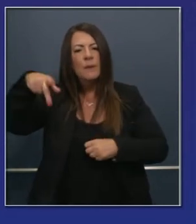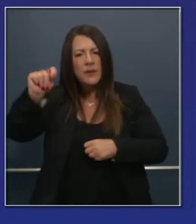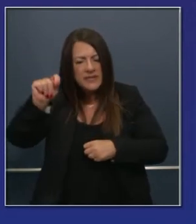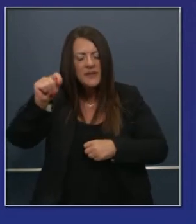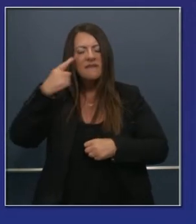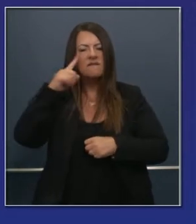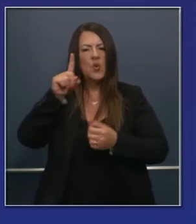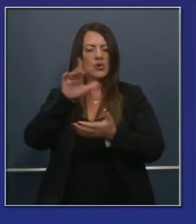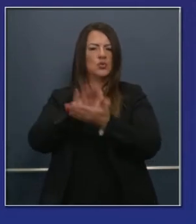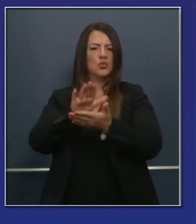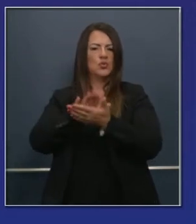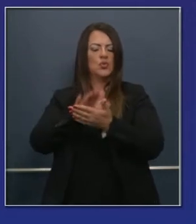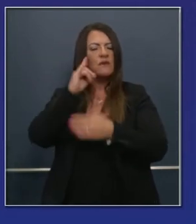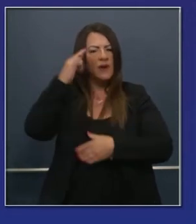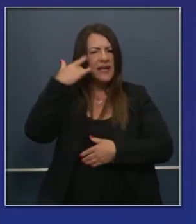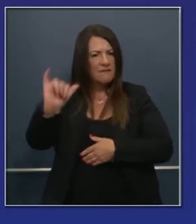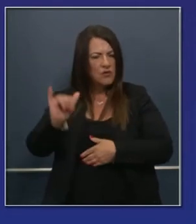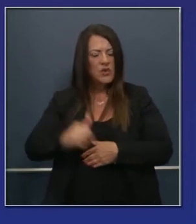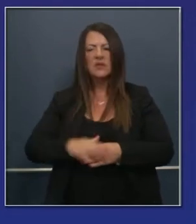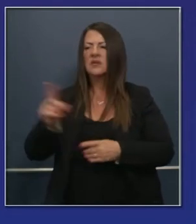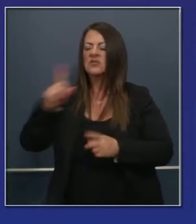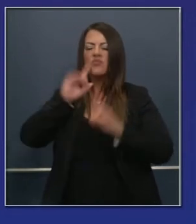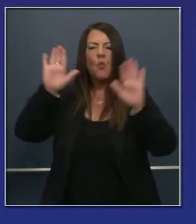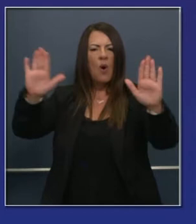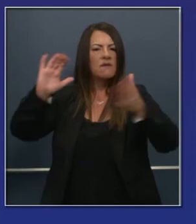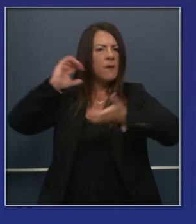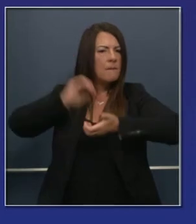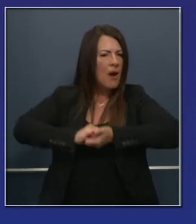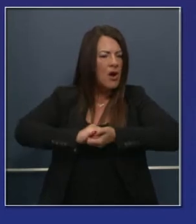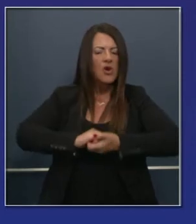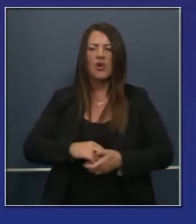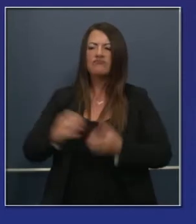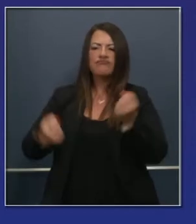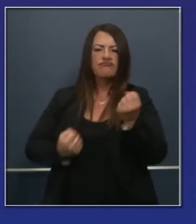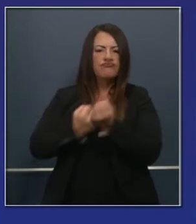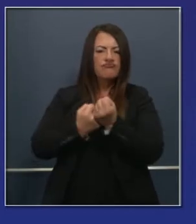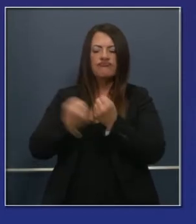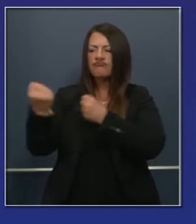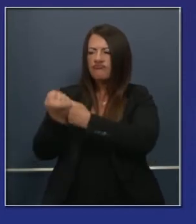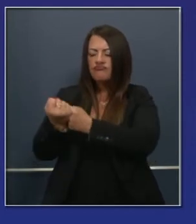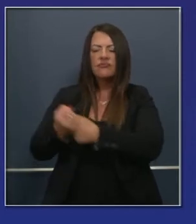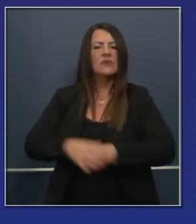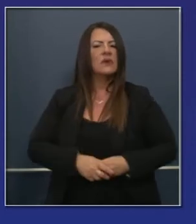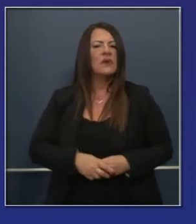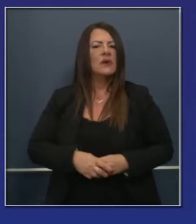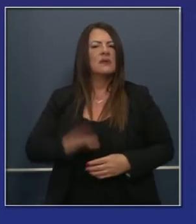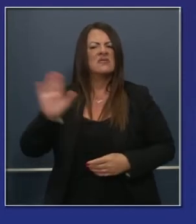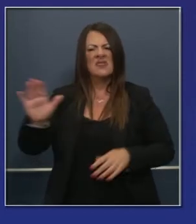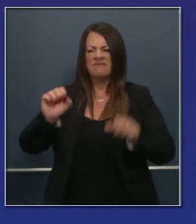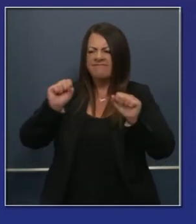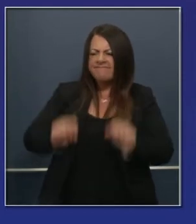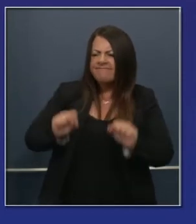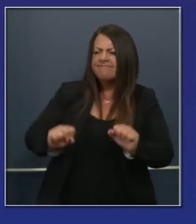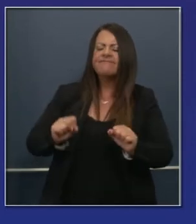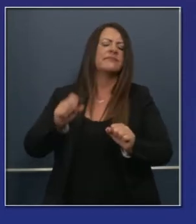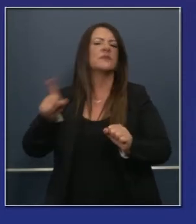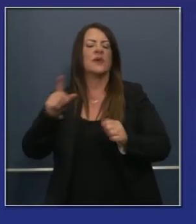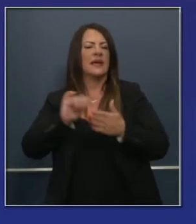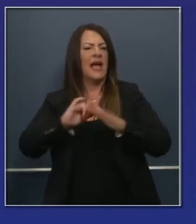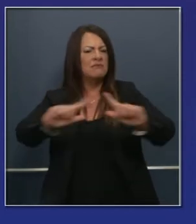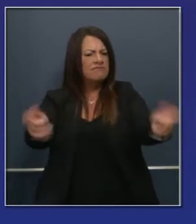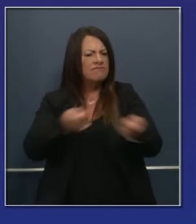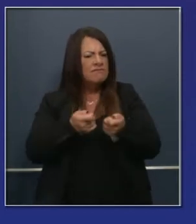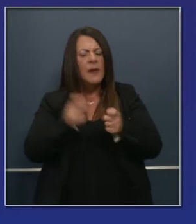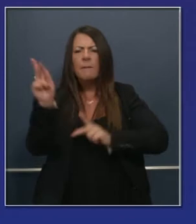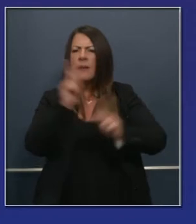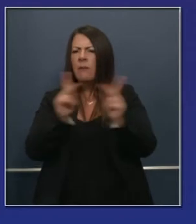instrucción pública en el Estado de California. Ha sido un socio increíble para el Estado y para las agencias del Estado. Su habilidad de